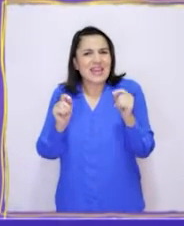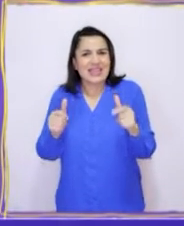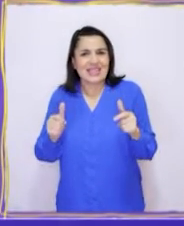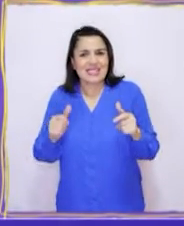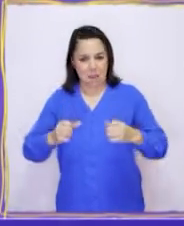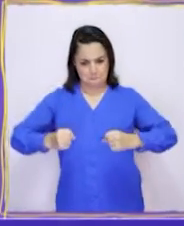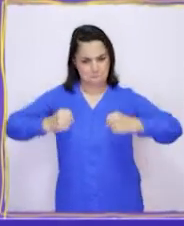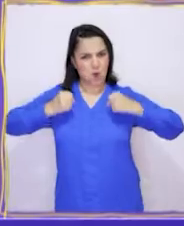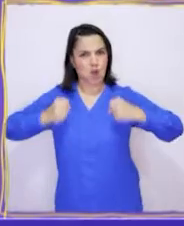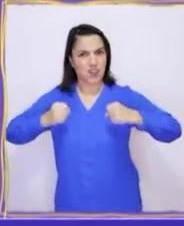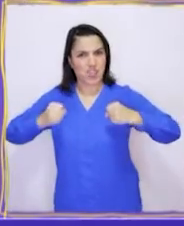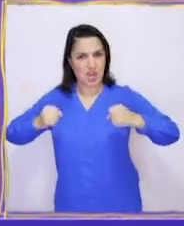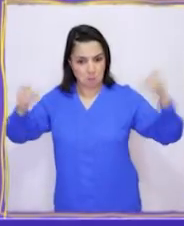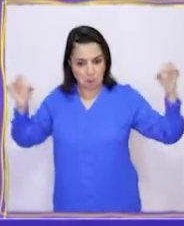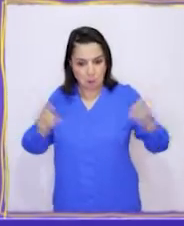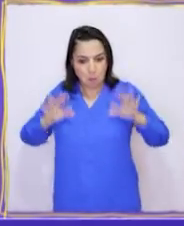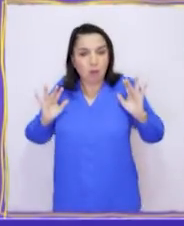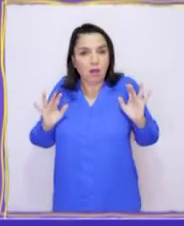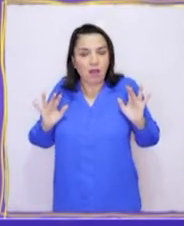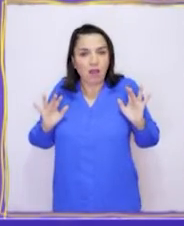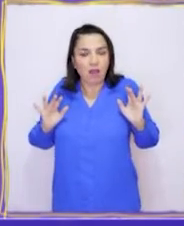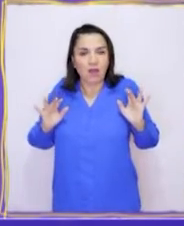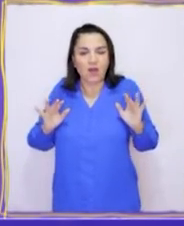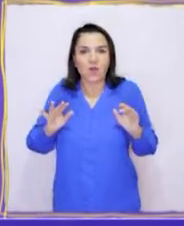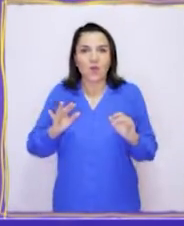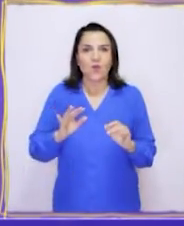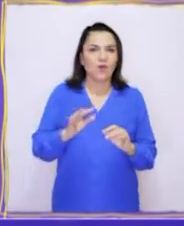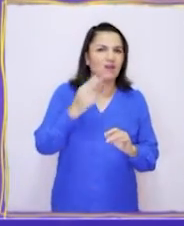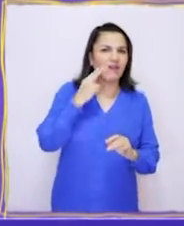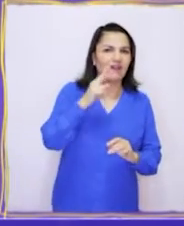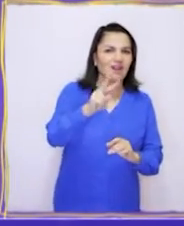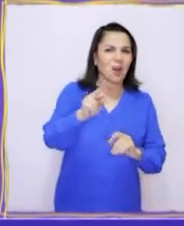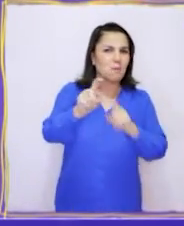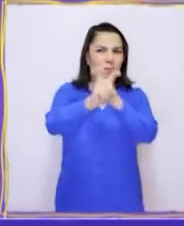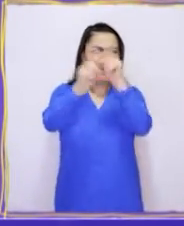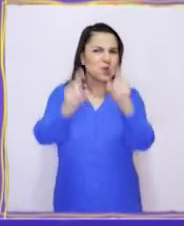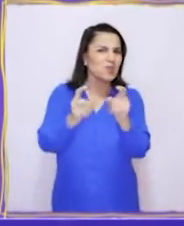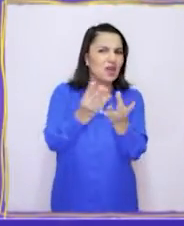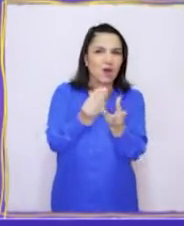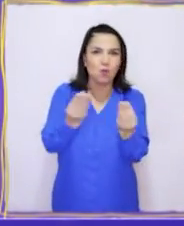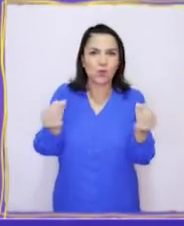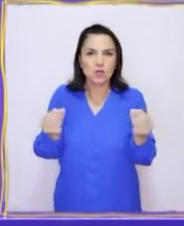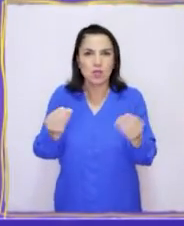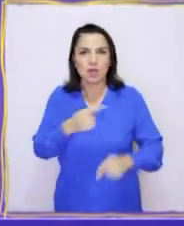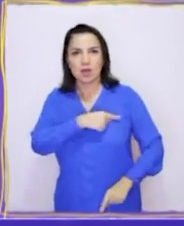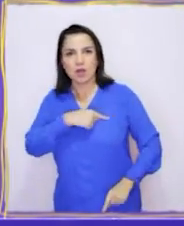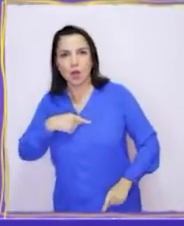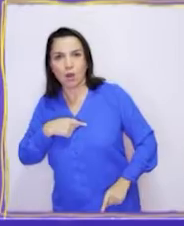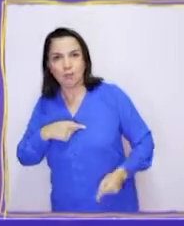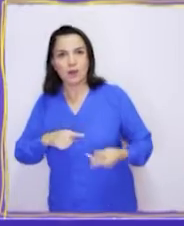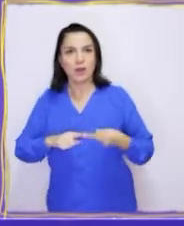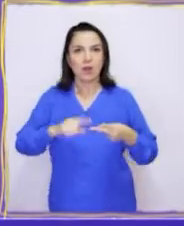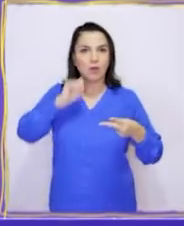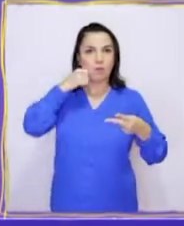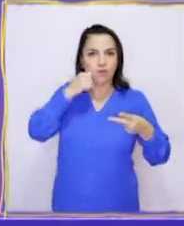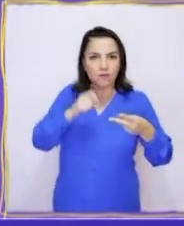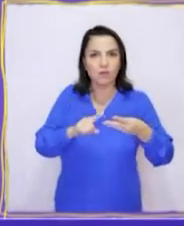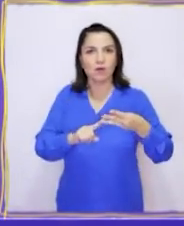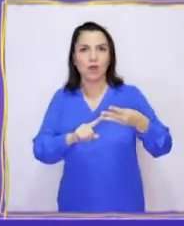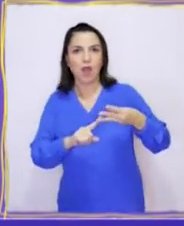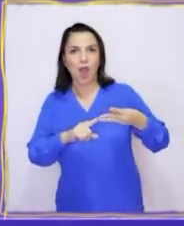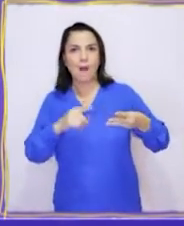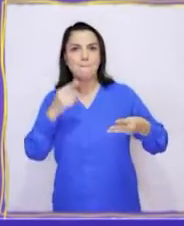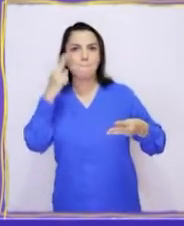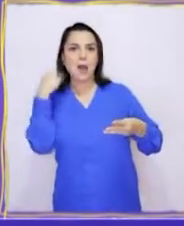superpoderes. ¡Oh! Veo que tienen muchísimas preguntas. ¿Cómo se llamaban? ¿Cómo es esto del